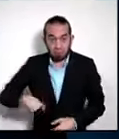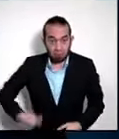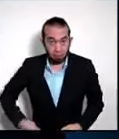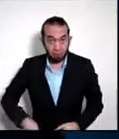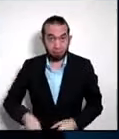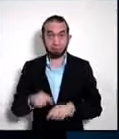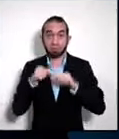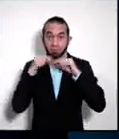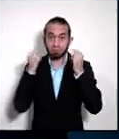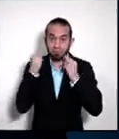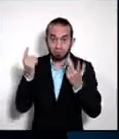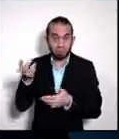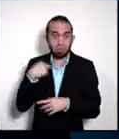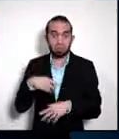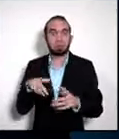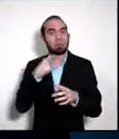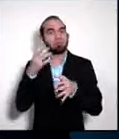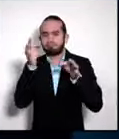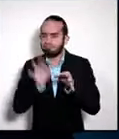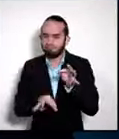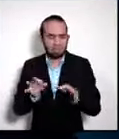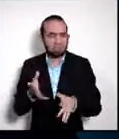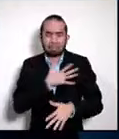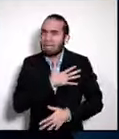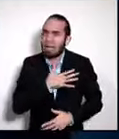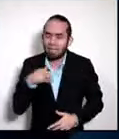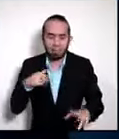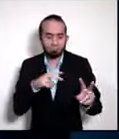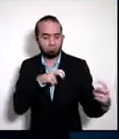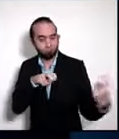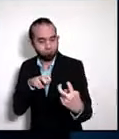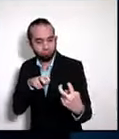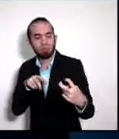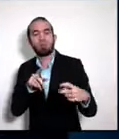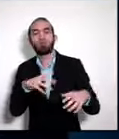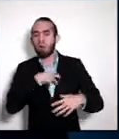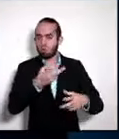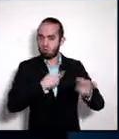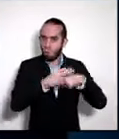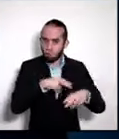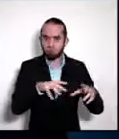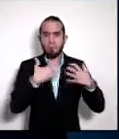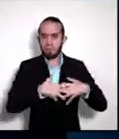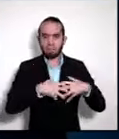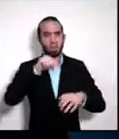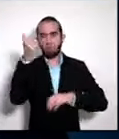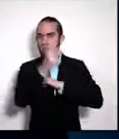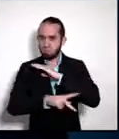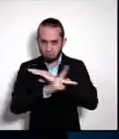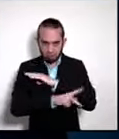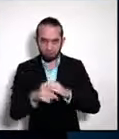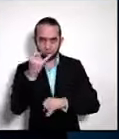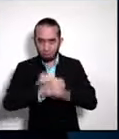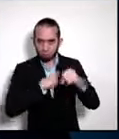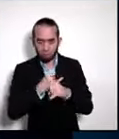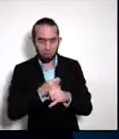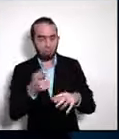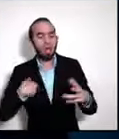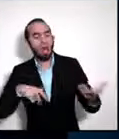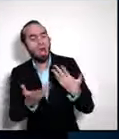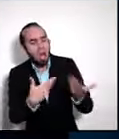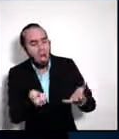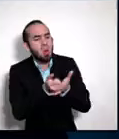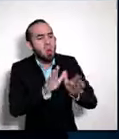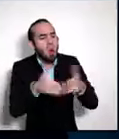con los inversionistas y decirles dígame en qué le puedo ayudar. Y hemos resuelto muchos cuellos de botella. La